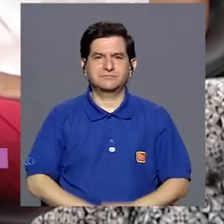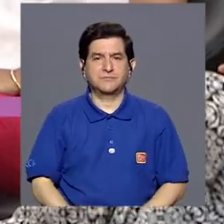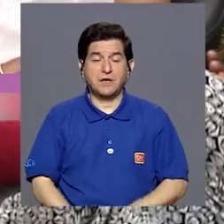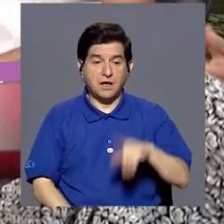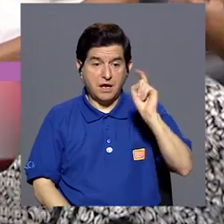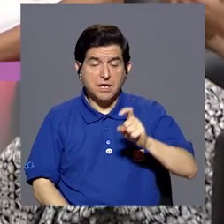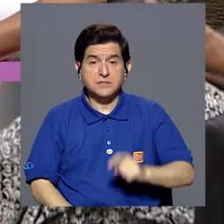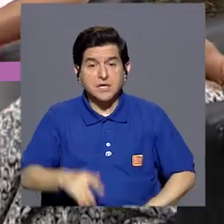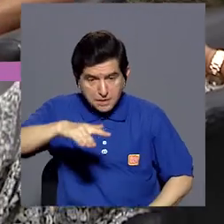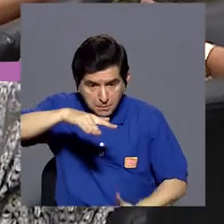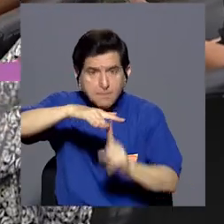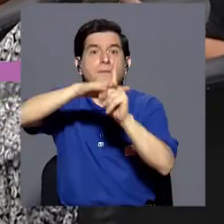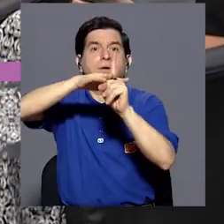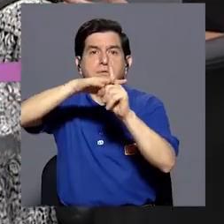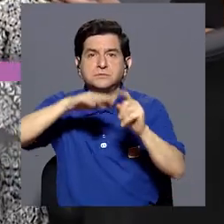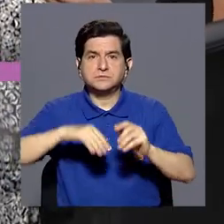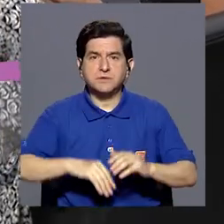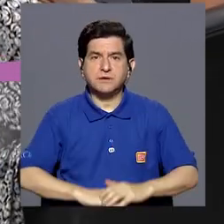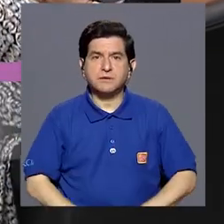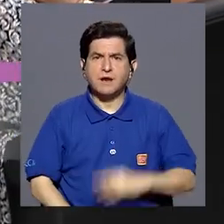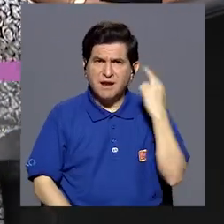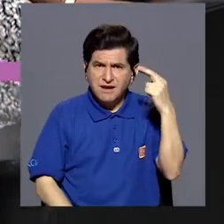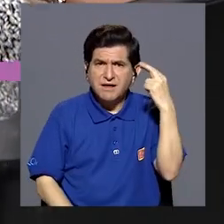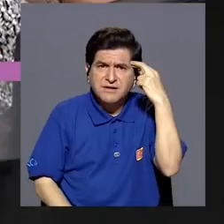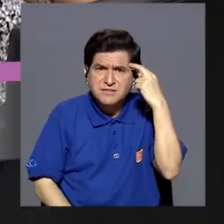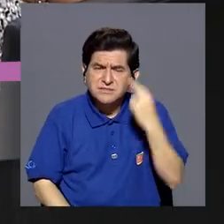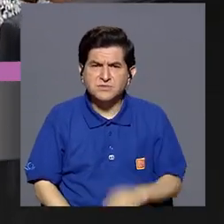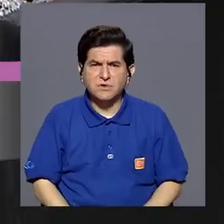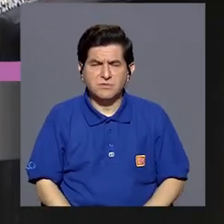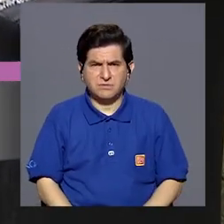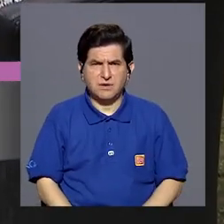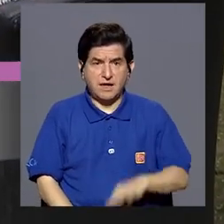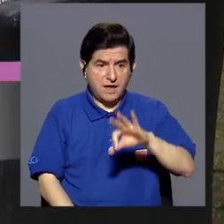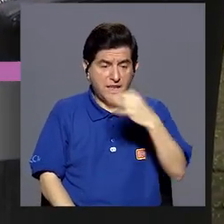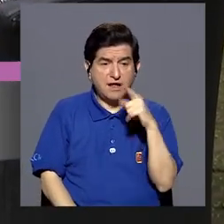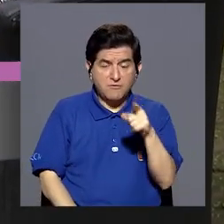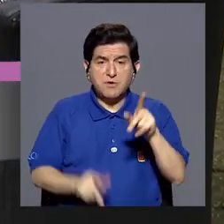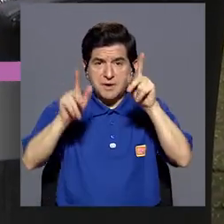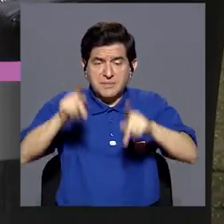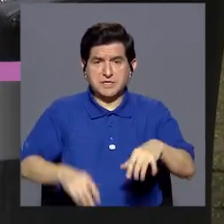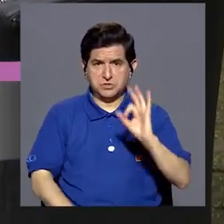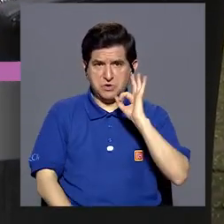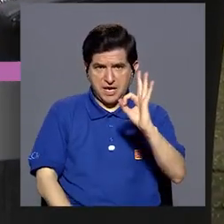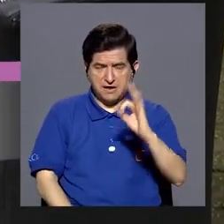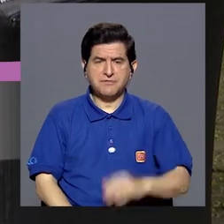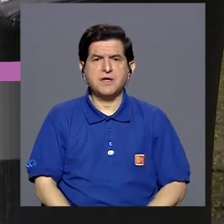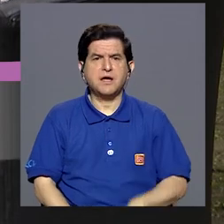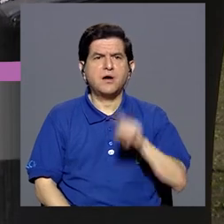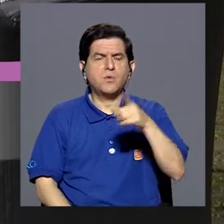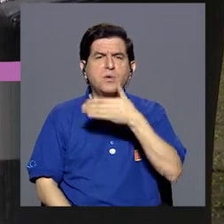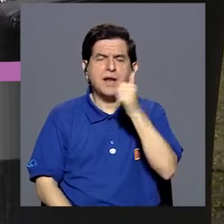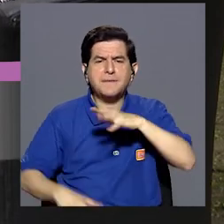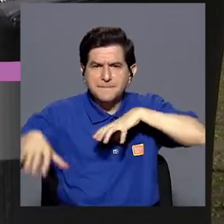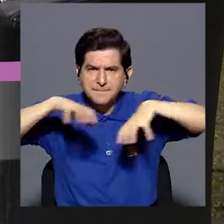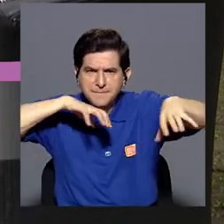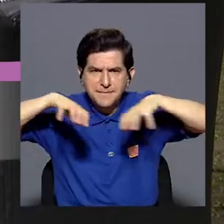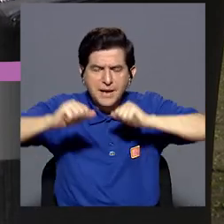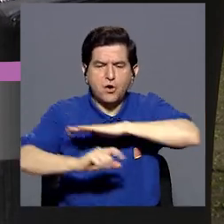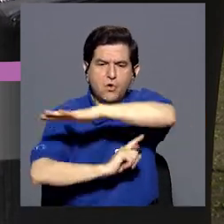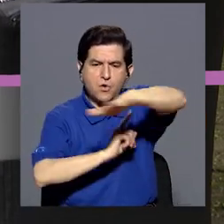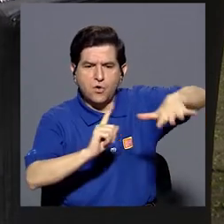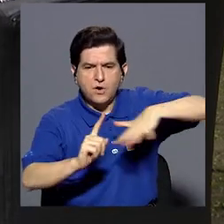Y hay que sacarla de esa posición. ¿Por qué? Porque en la medida que él esté bien, va a haber una mejor dinámica